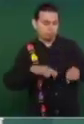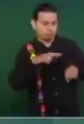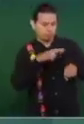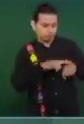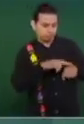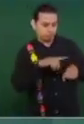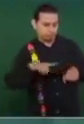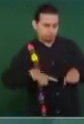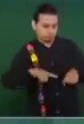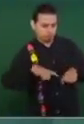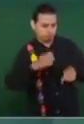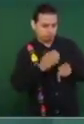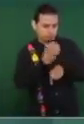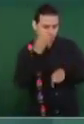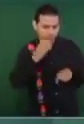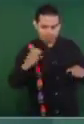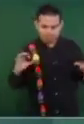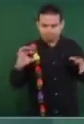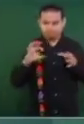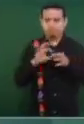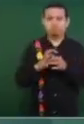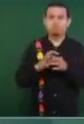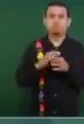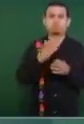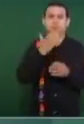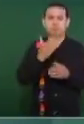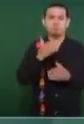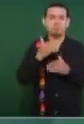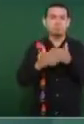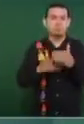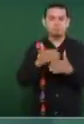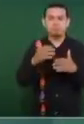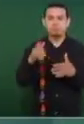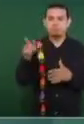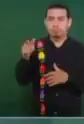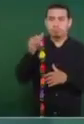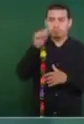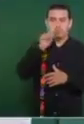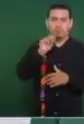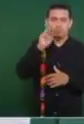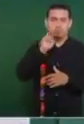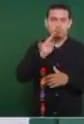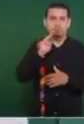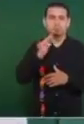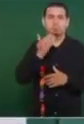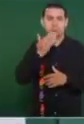mucho tiempo juntos con Alejandro Murat,